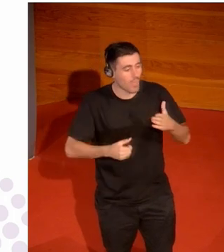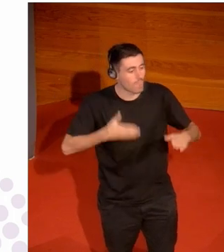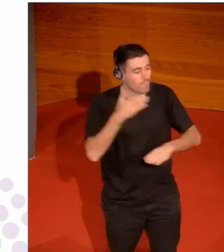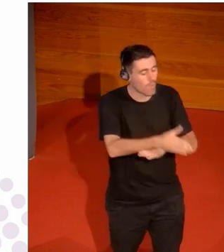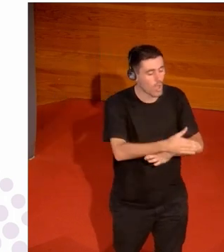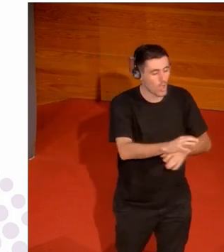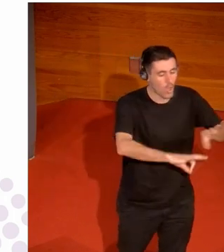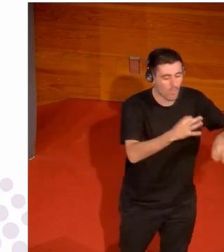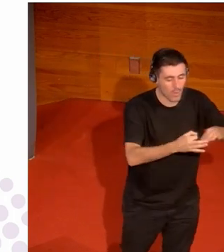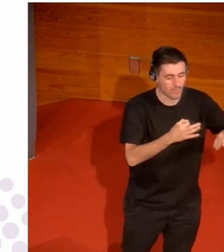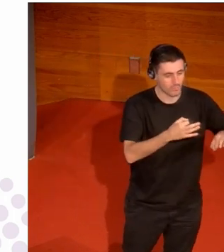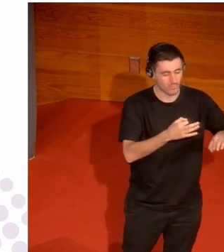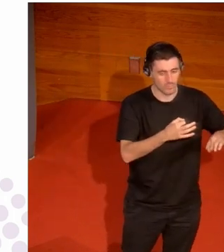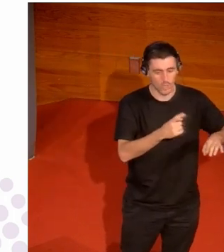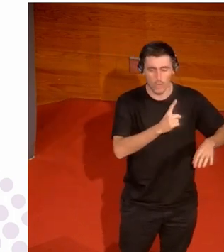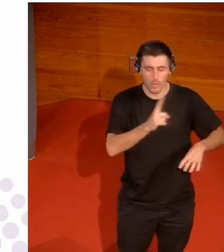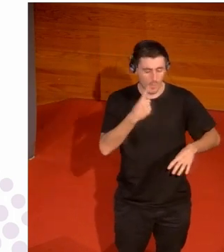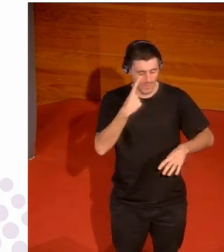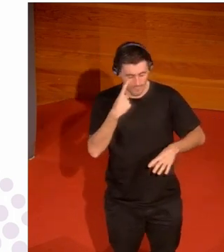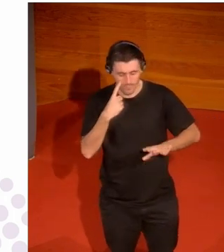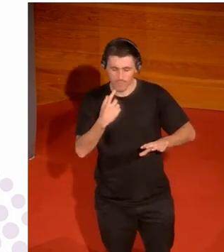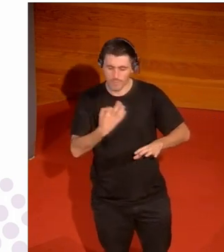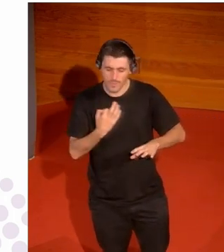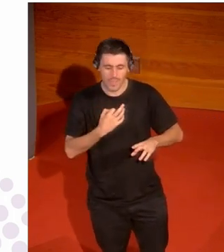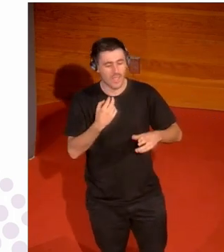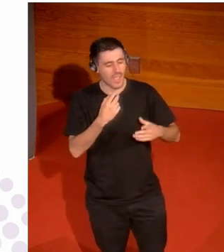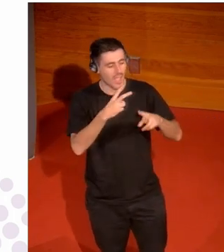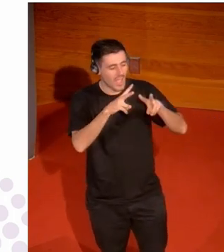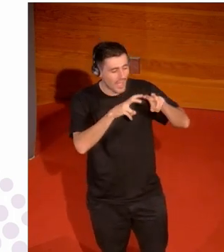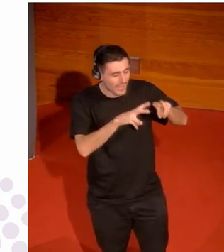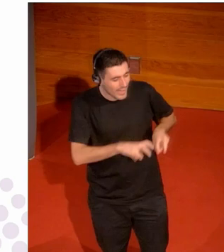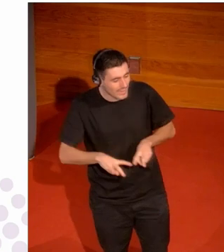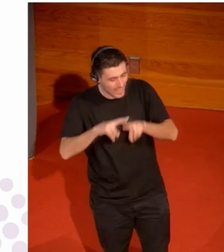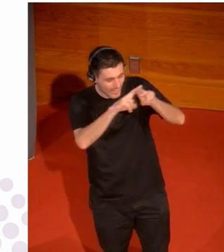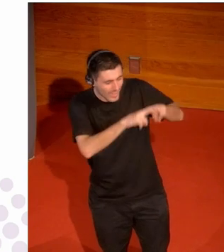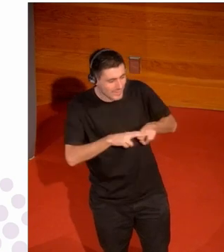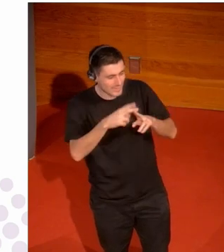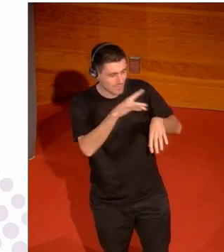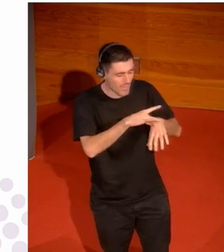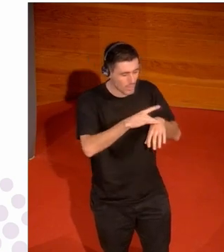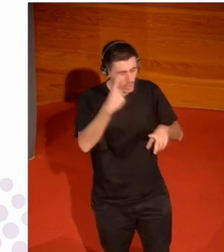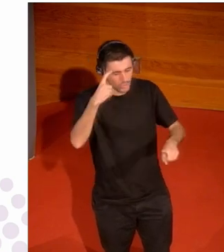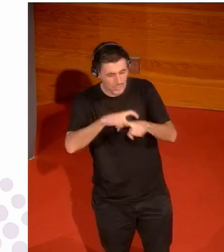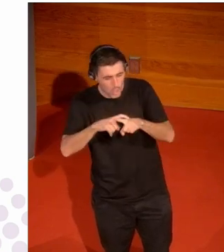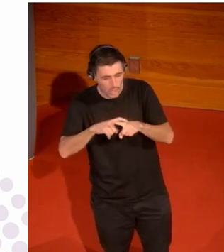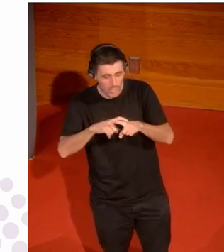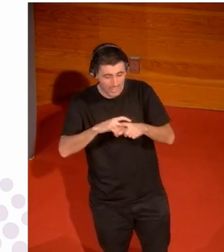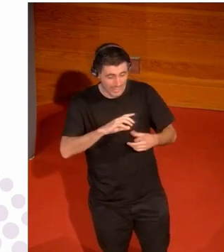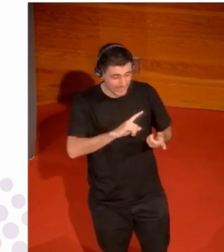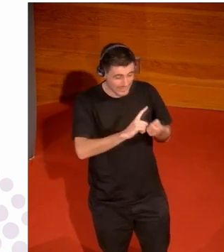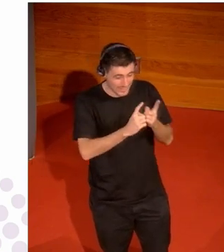tienen que pasar unos análisis unos y unos análisis médicos psicológicos muy muy serios antes de empezar toda esa